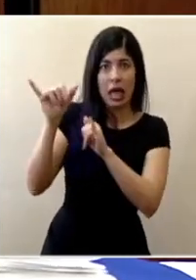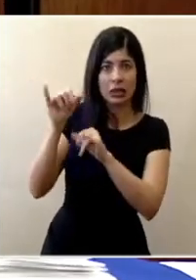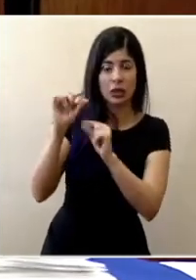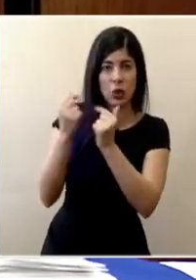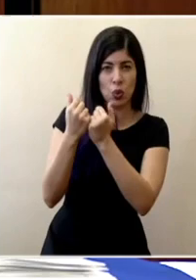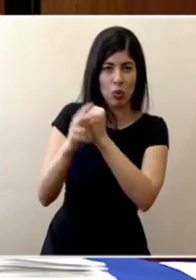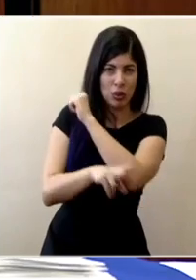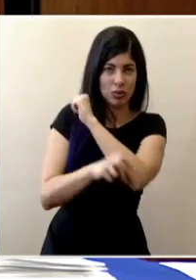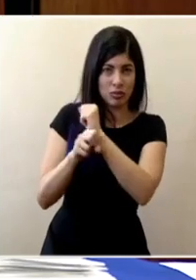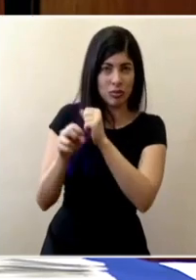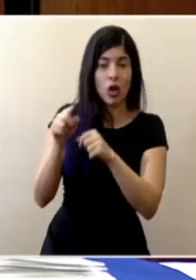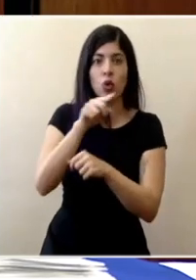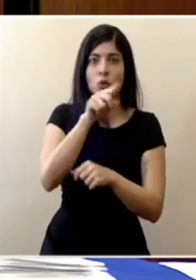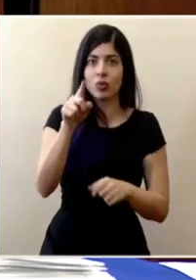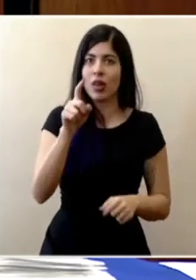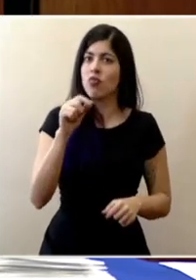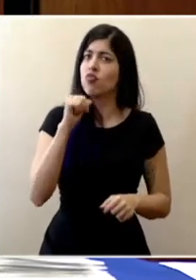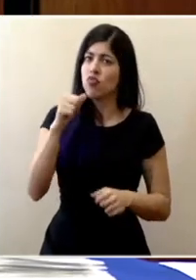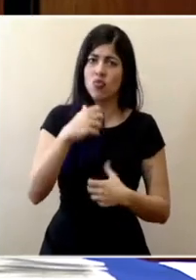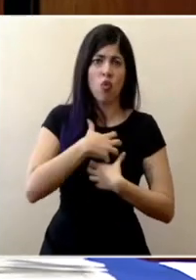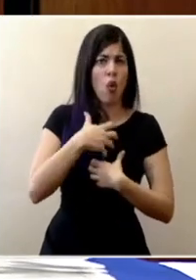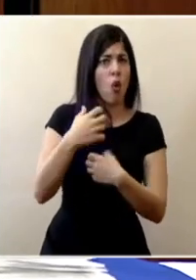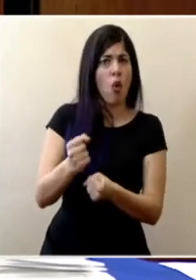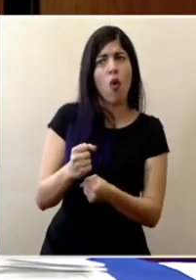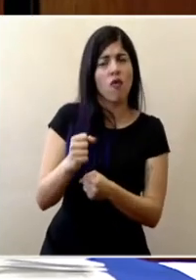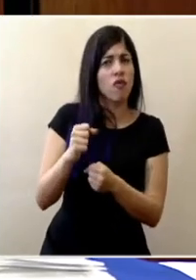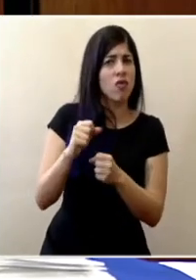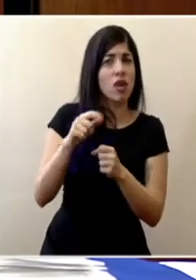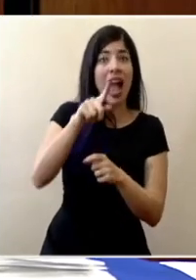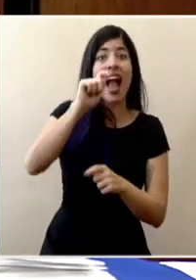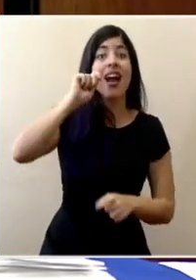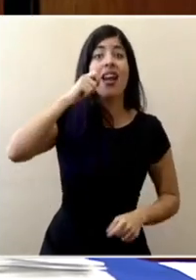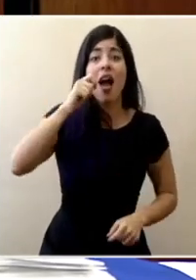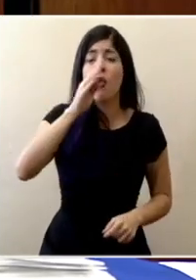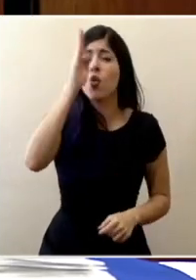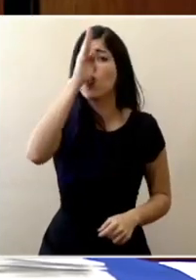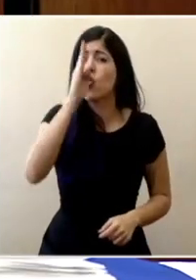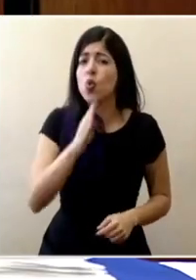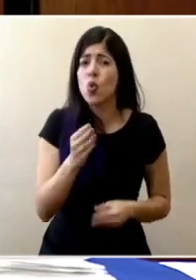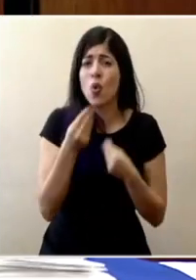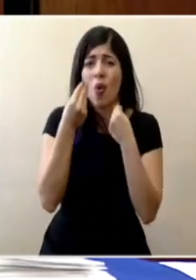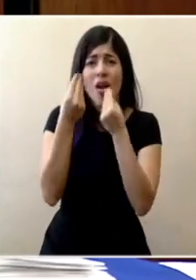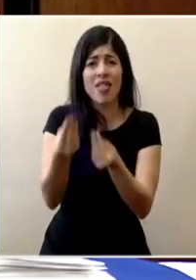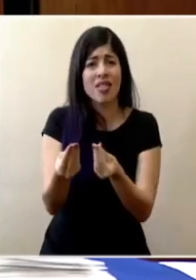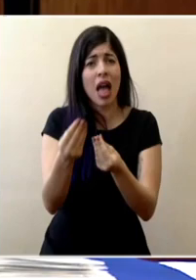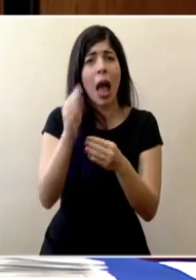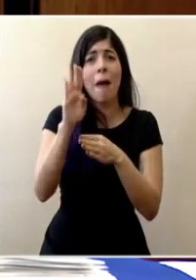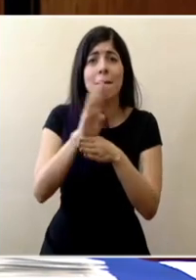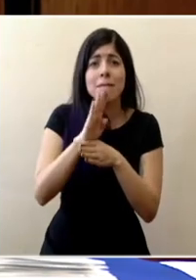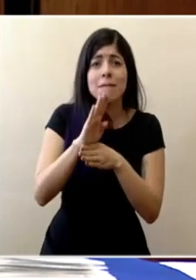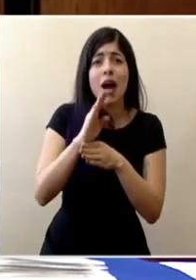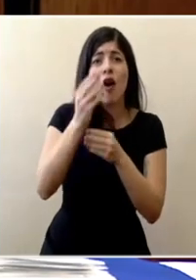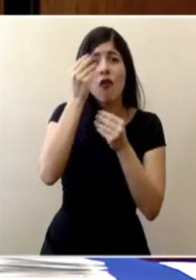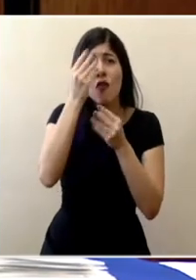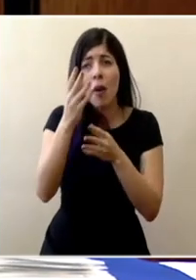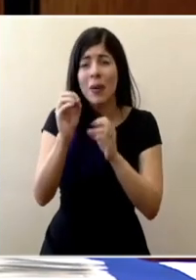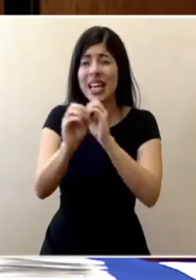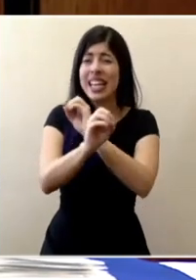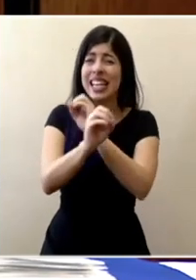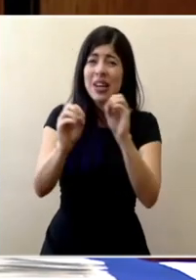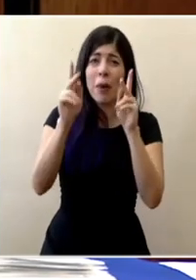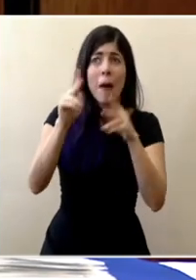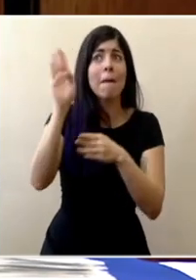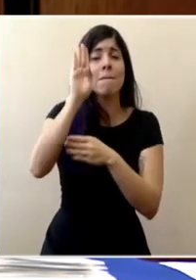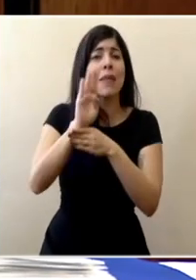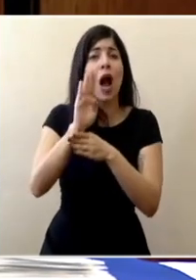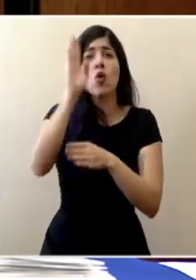todos ser desconfiados en este tema. Las claves no se les pueden dar de acceso a datos bancarios, no se les dan a las personas, eso no